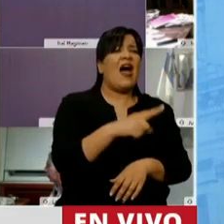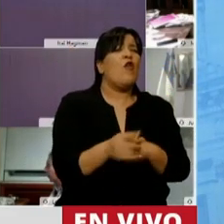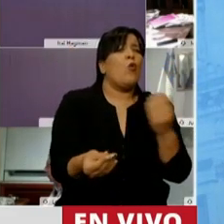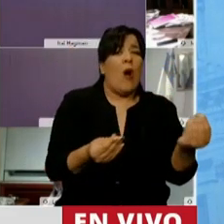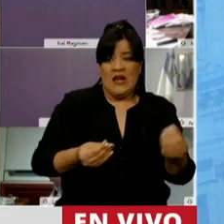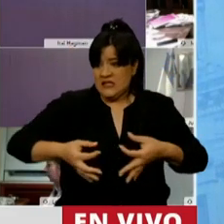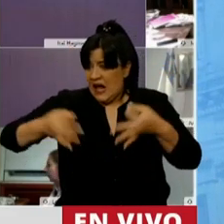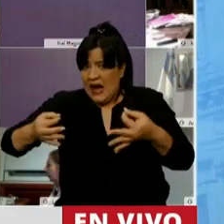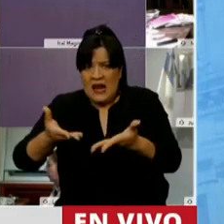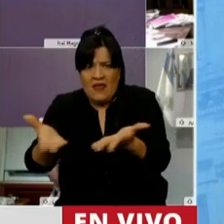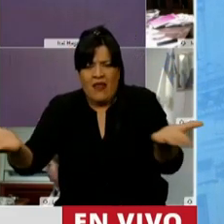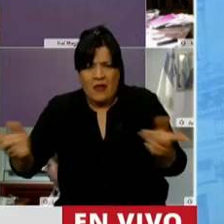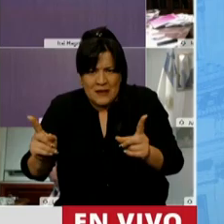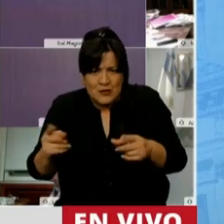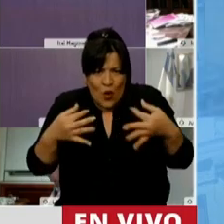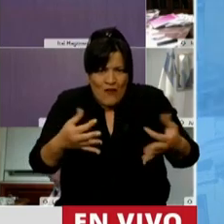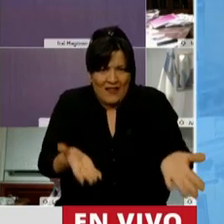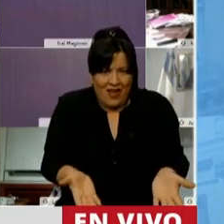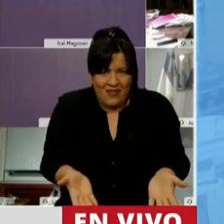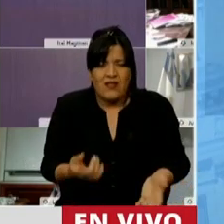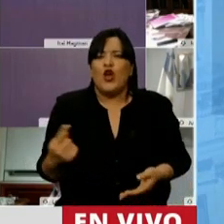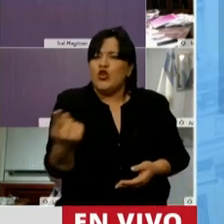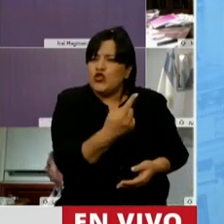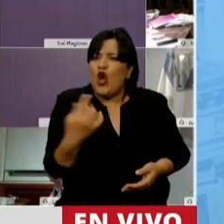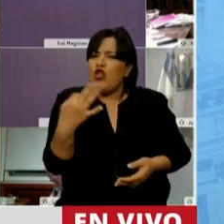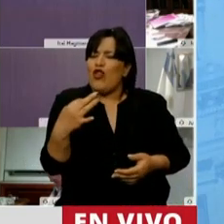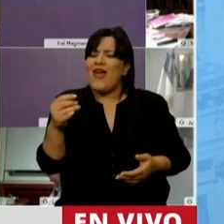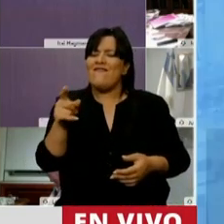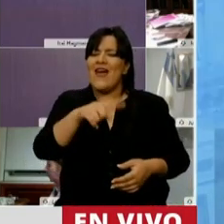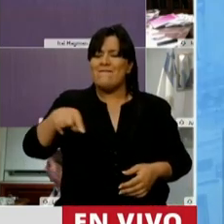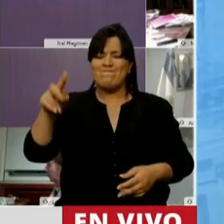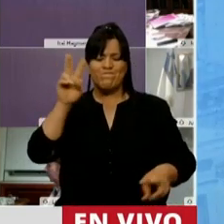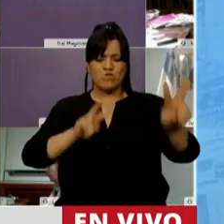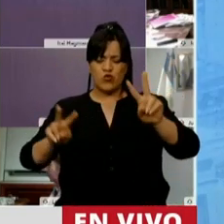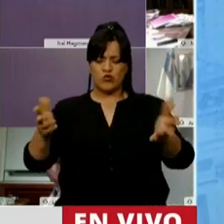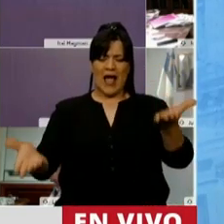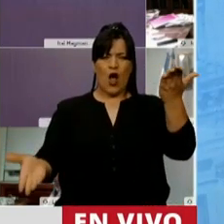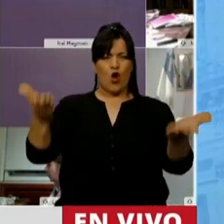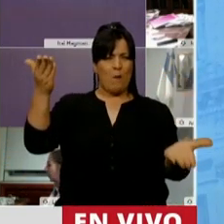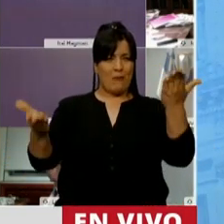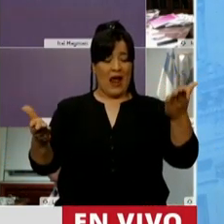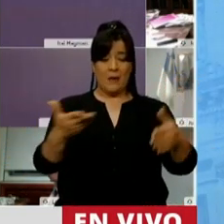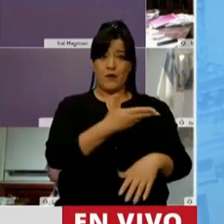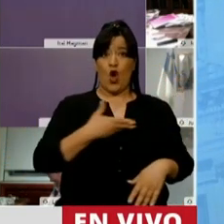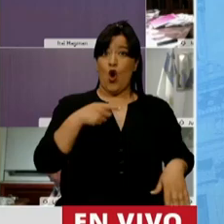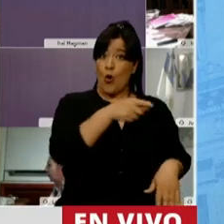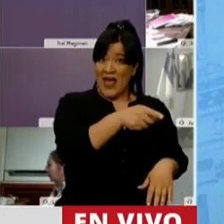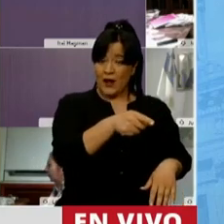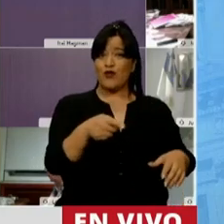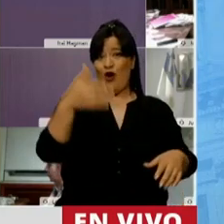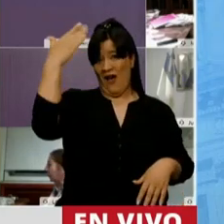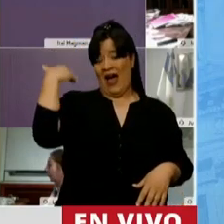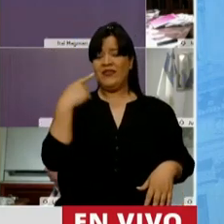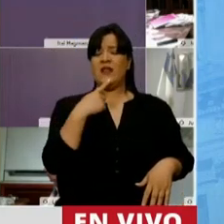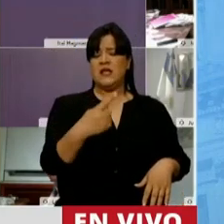Y la realidad es necesario que marquemos un paralelismo entre un gobierno, de lo que ellos llaman